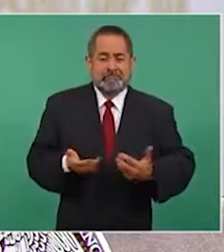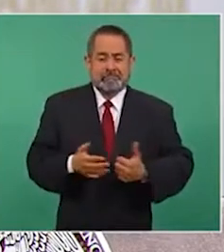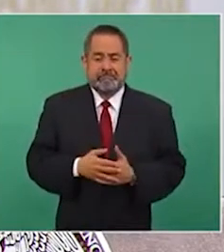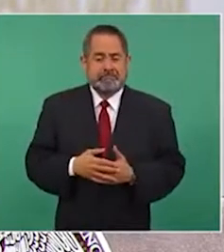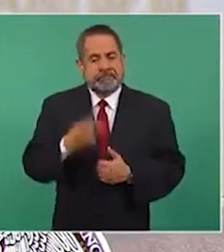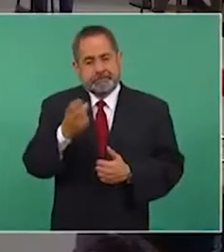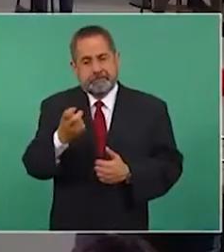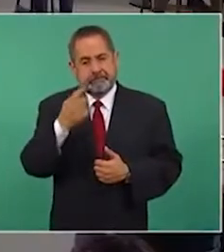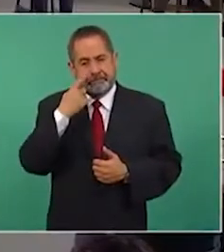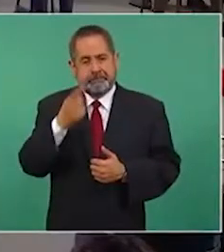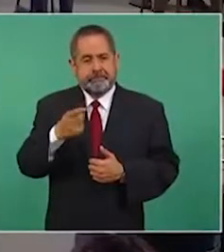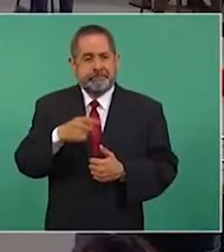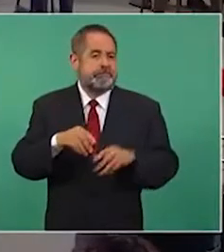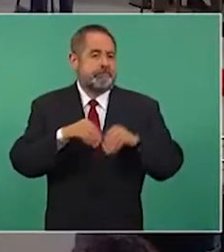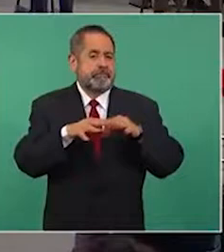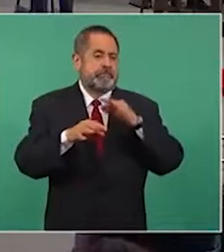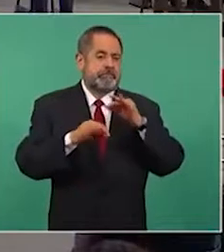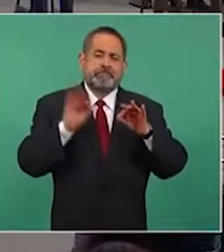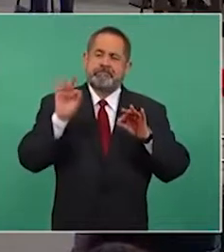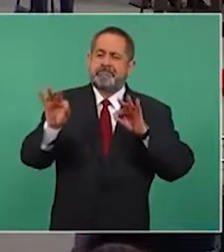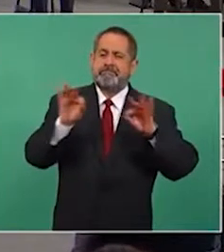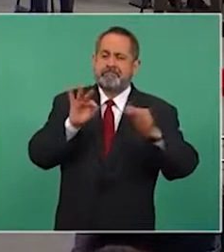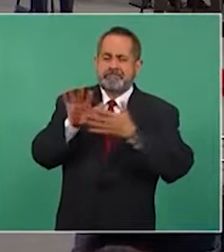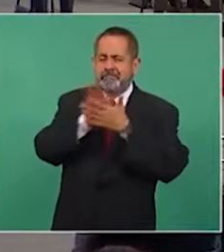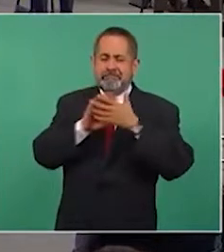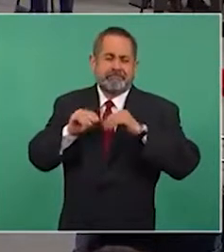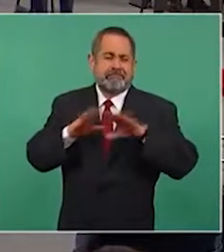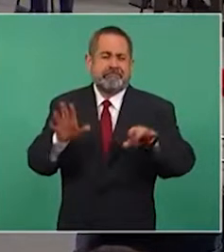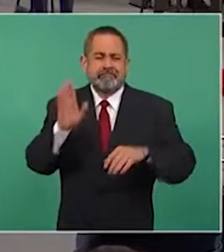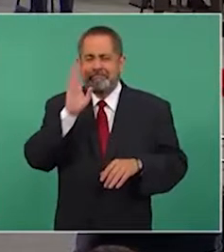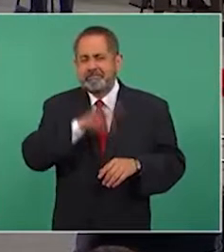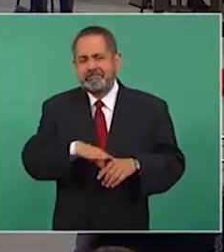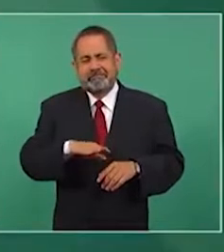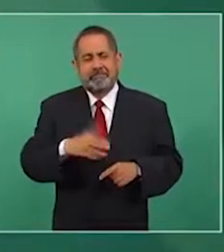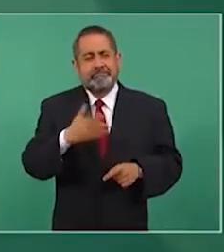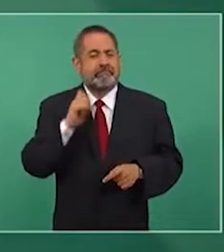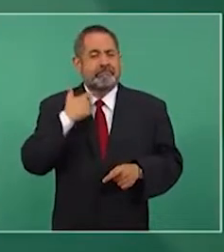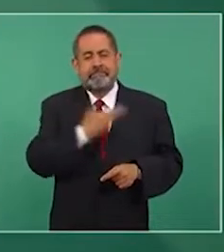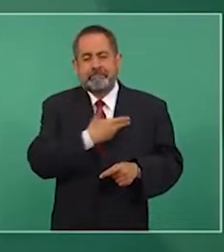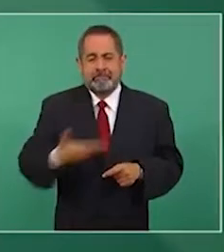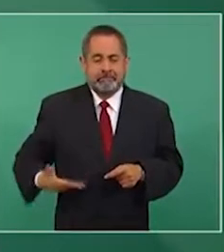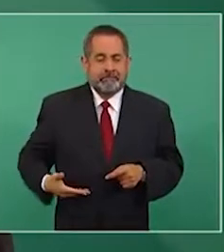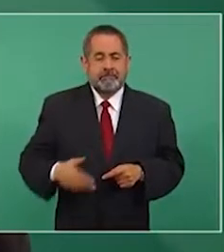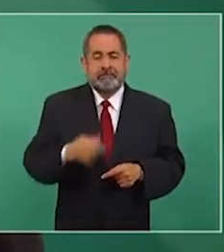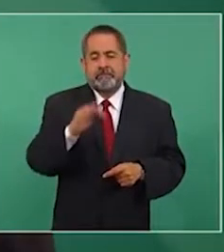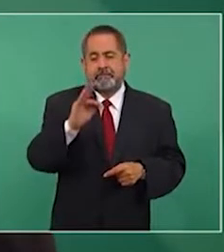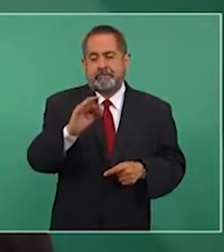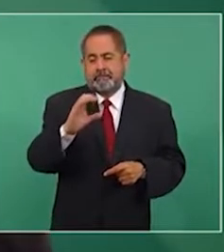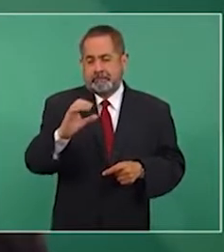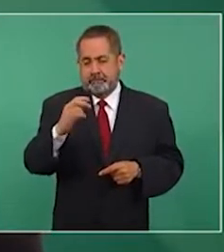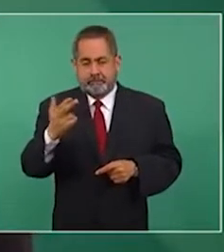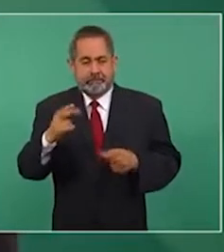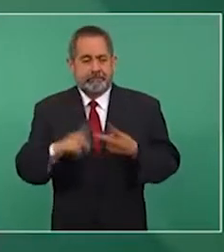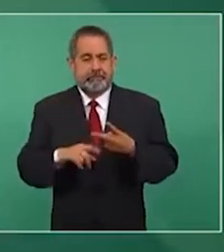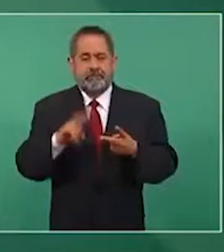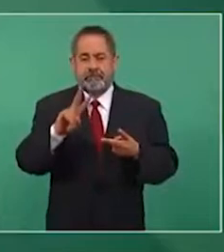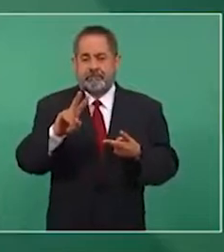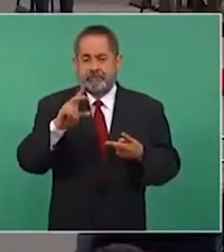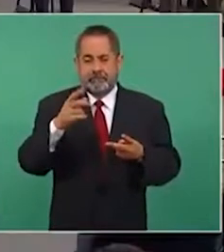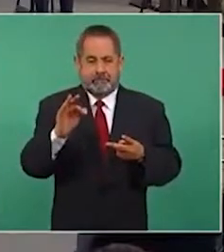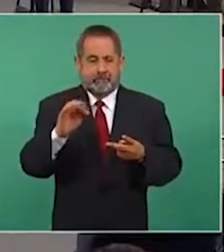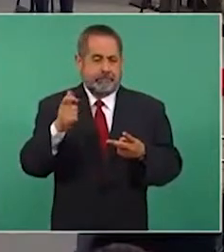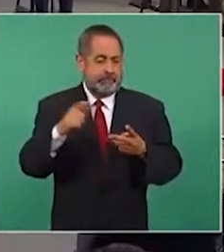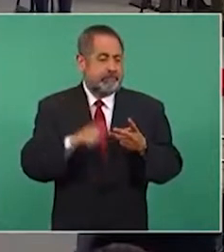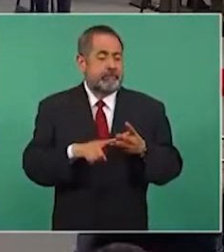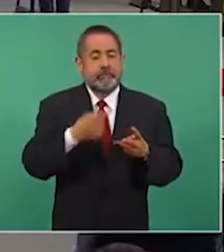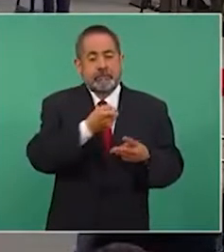esta forma se lanzaron a desinformar los expresidentes Felipe Calderón y Vicente Fox, así como dirigentes del PAN